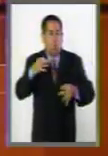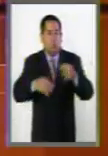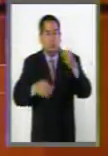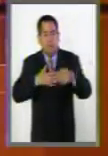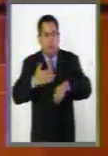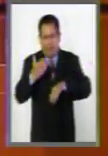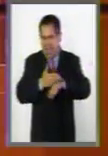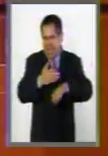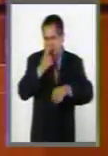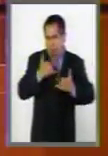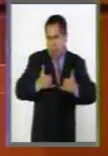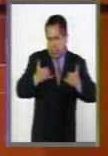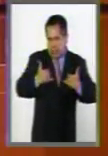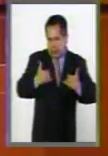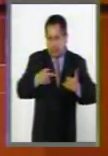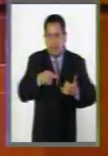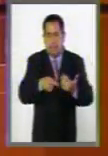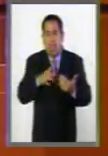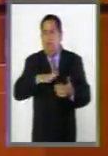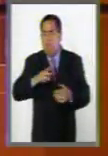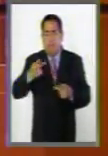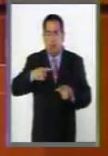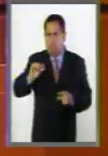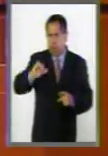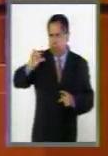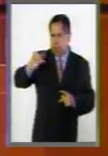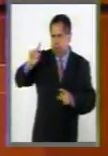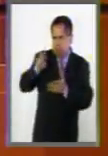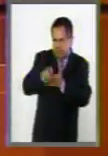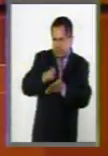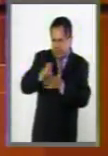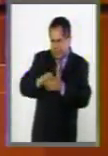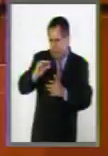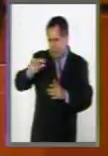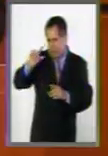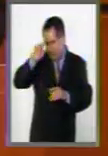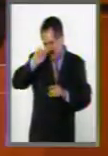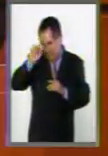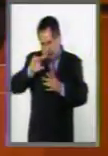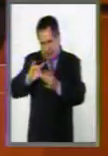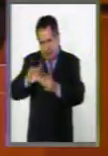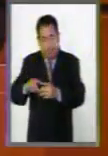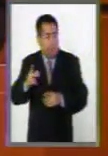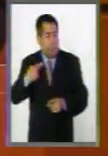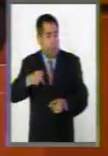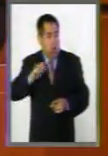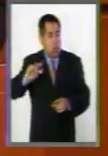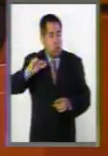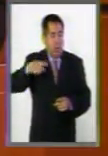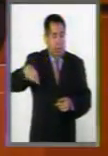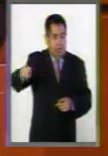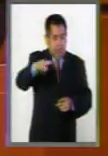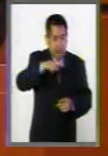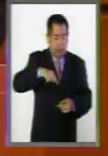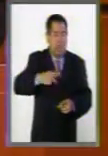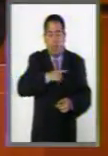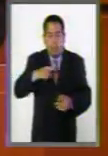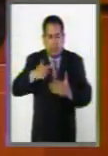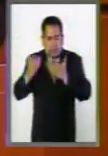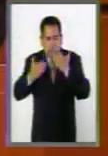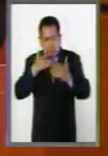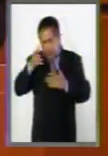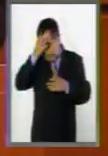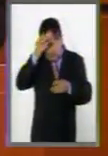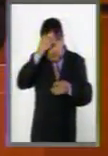Adolescentes contará con personal especializado, es decir, todas las autoridades que participen en él deberán estar